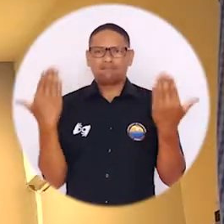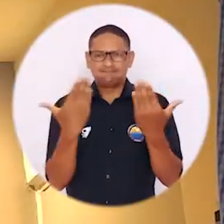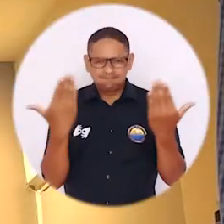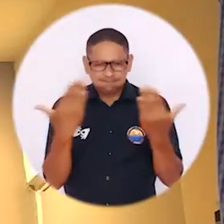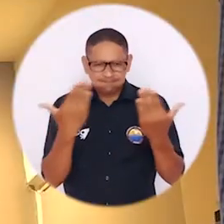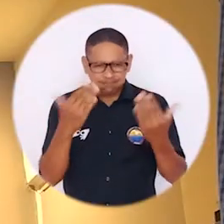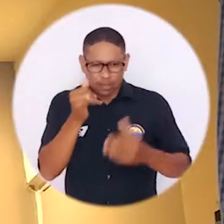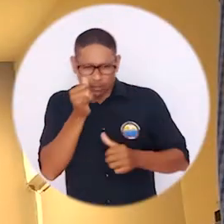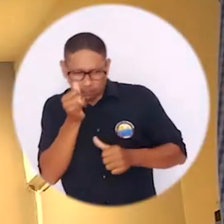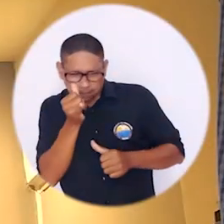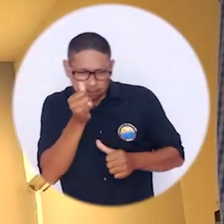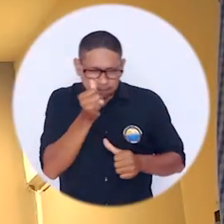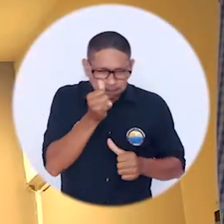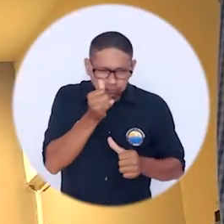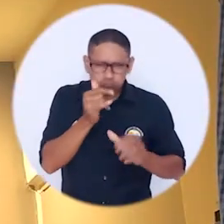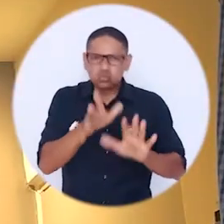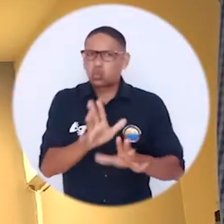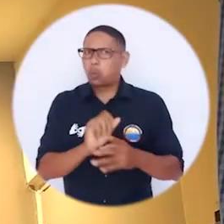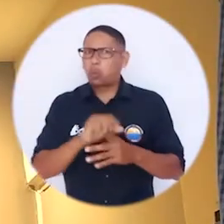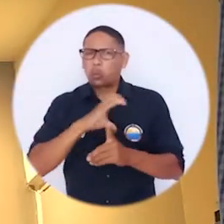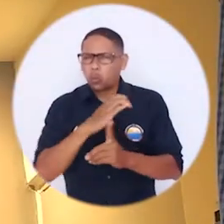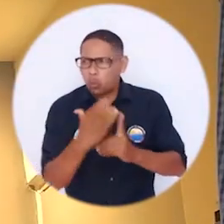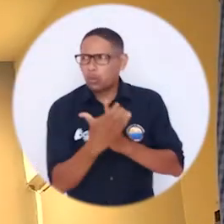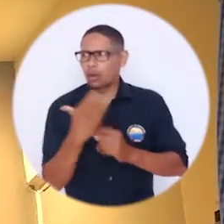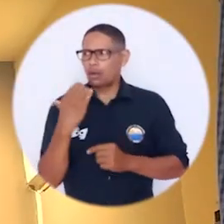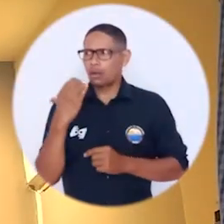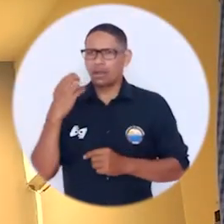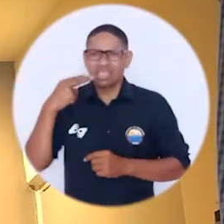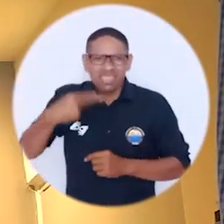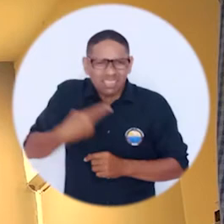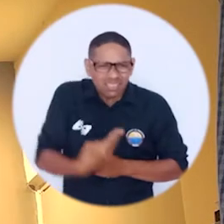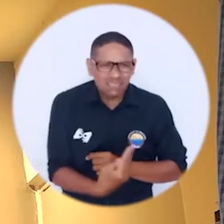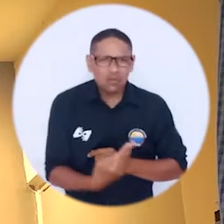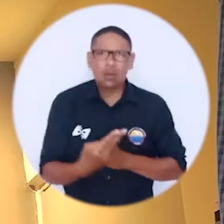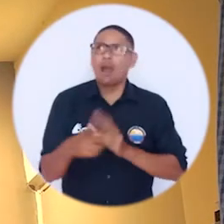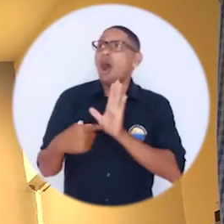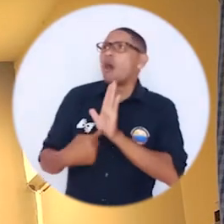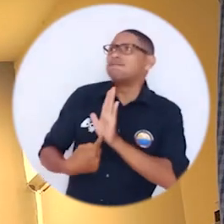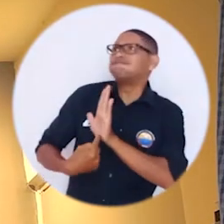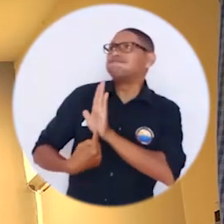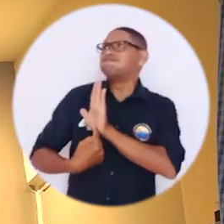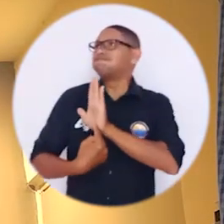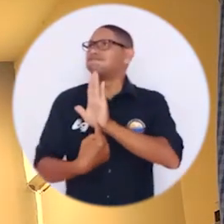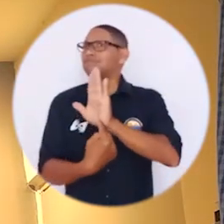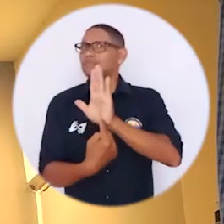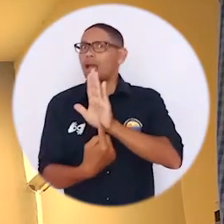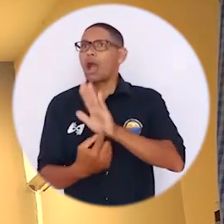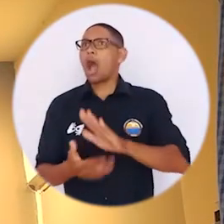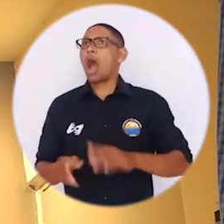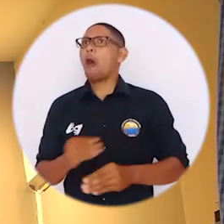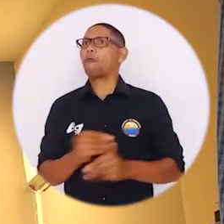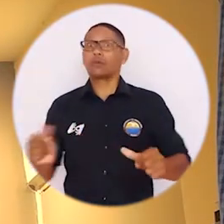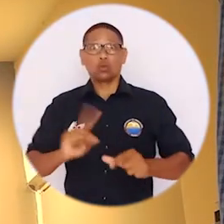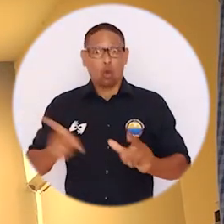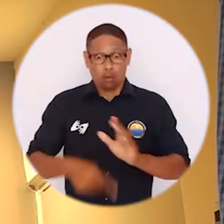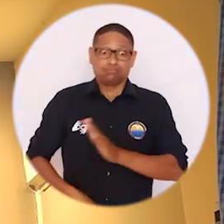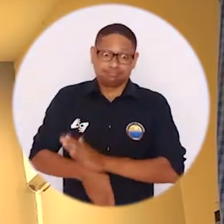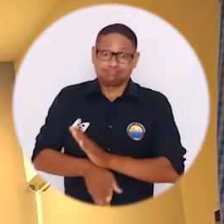a través del lenguaje audiovisual todas estas tradiciones orales que conlleva